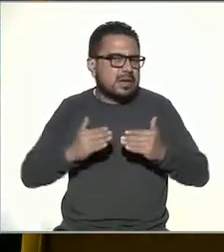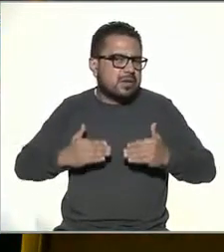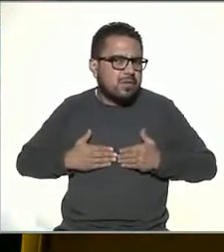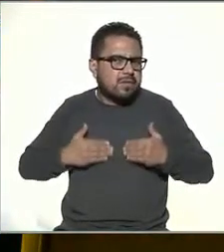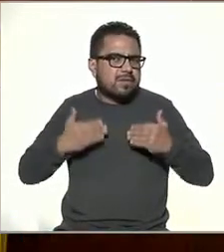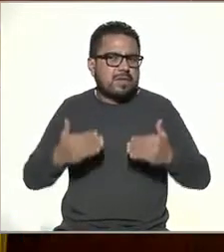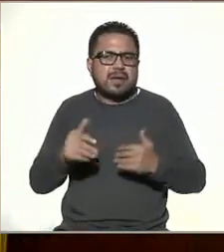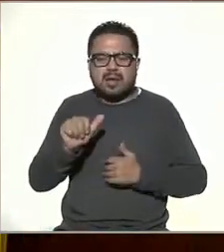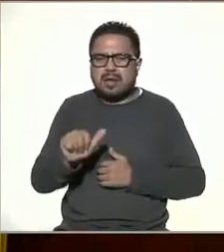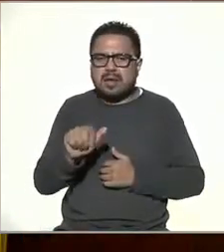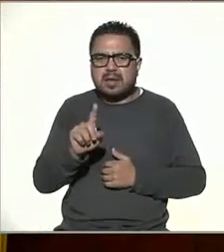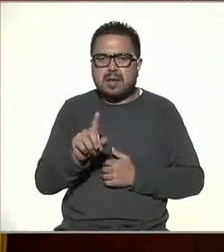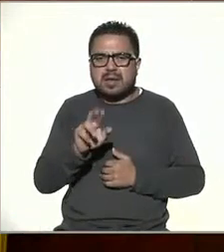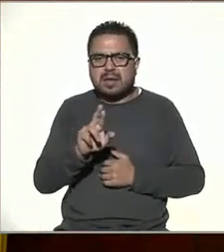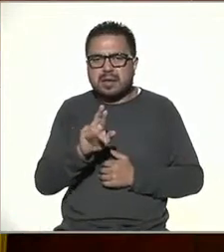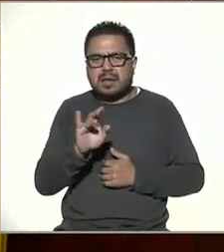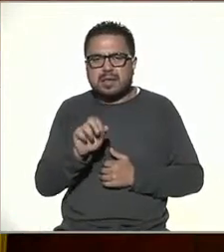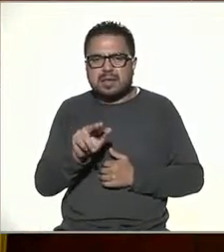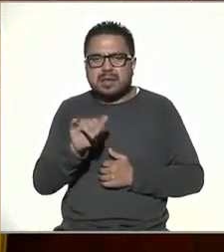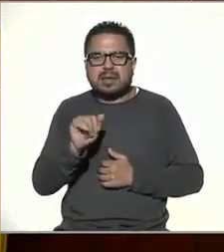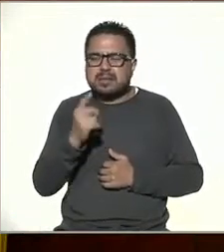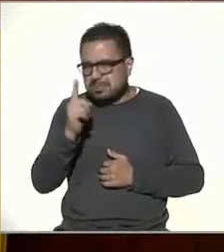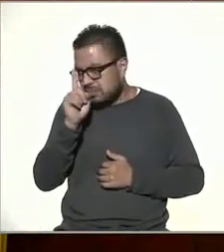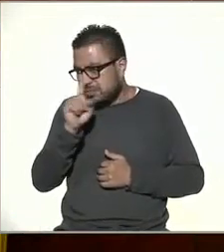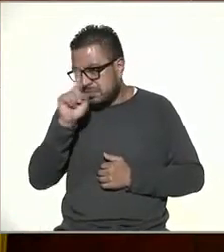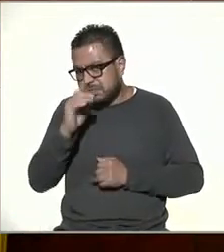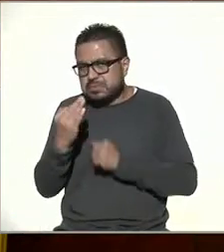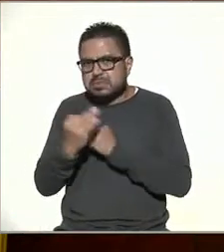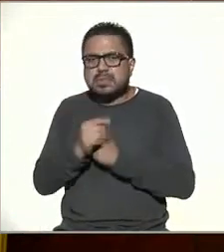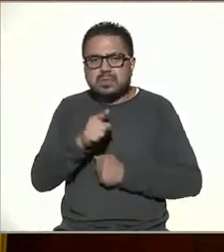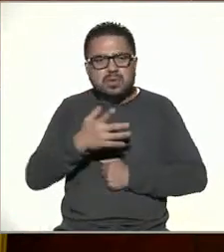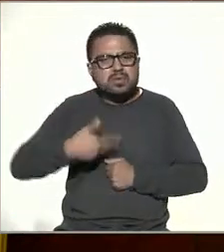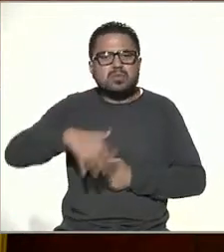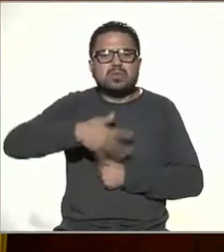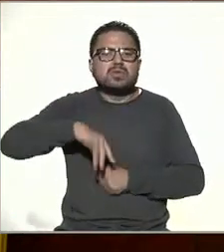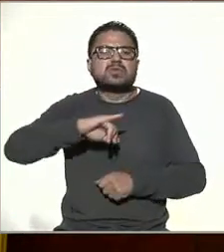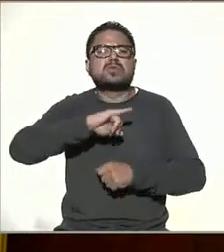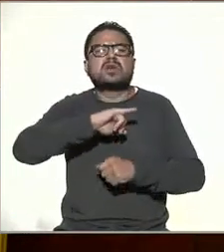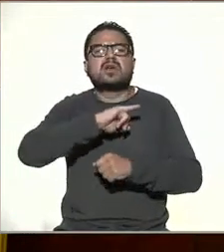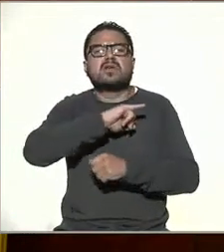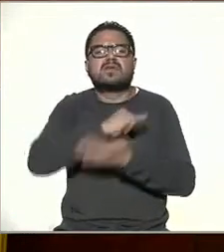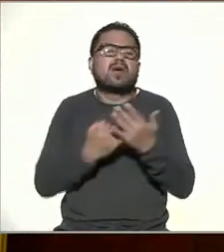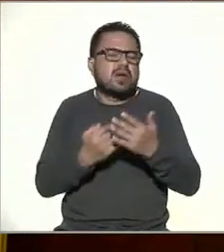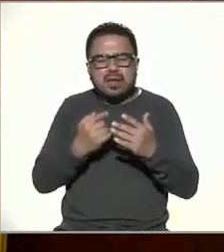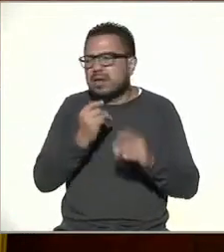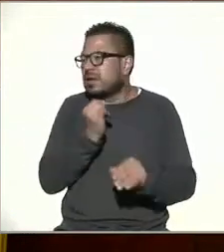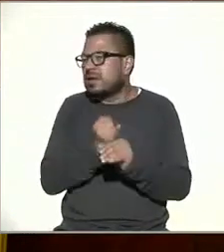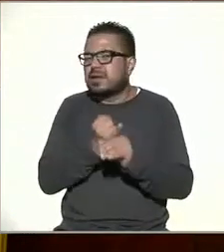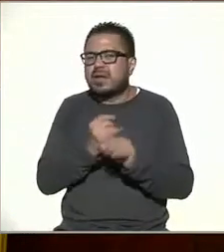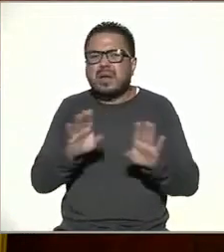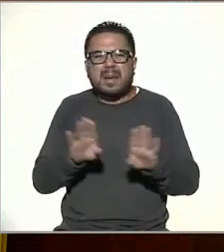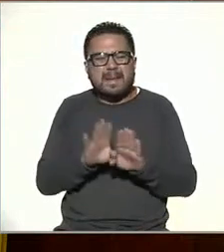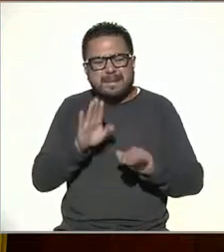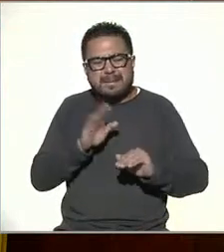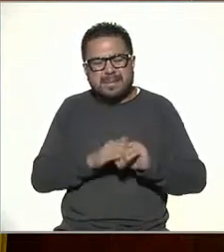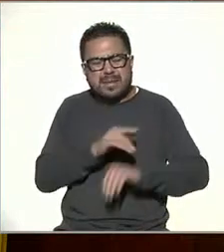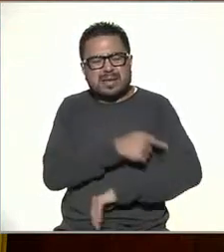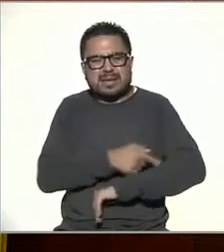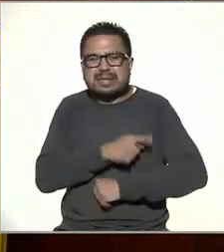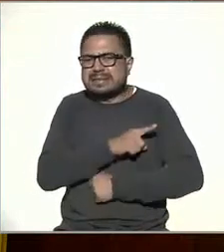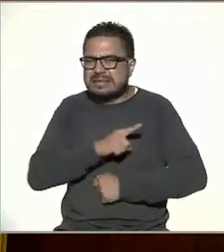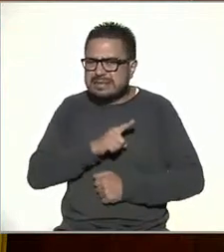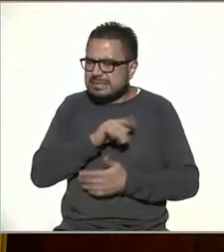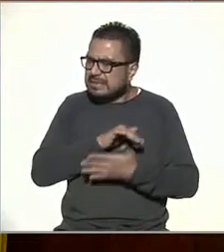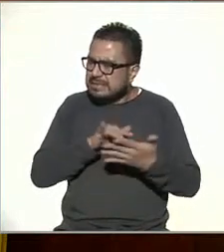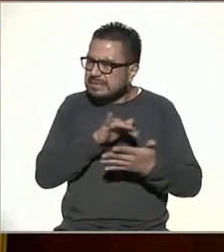y Adriana Velasco nos da como unos tips digamos nos dice para buscar información en internet como es tan inmensa hay que saber leer